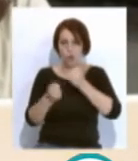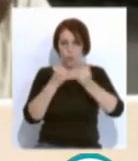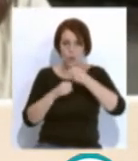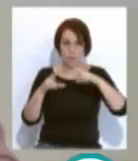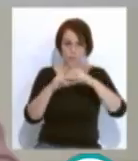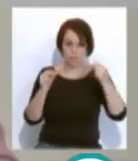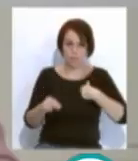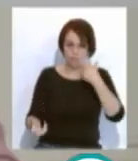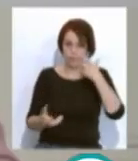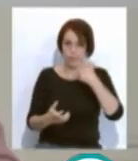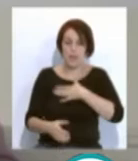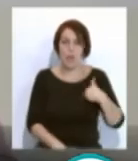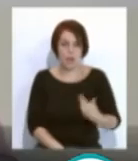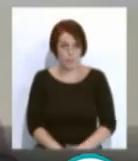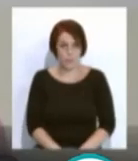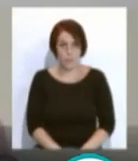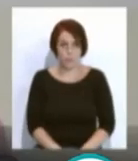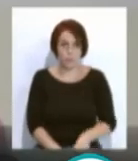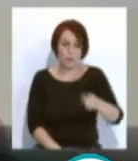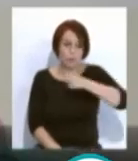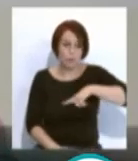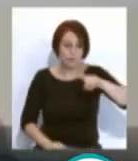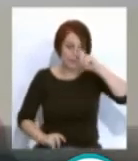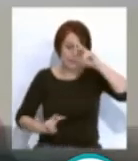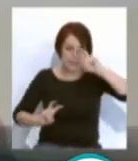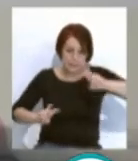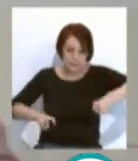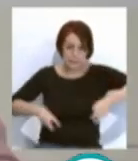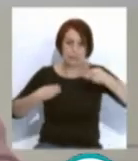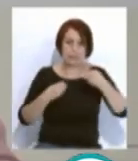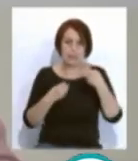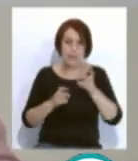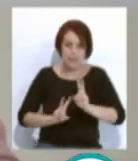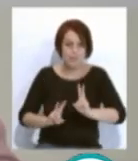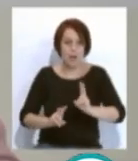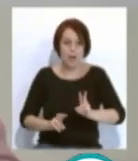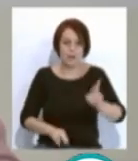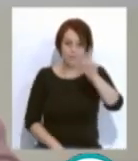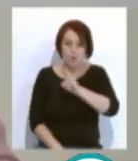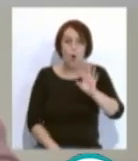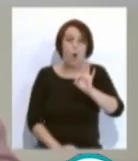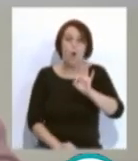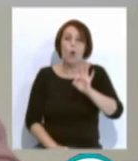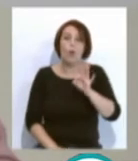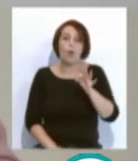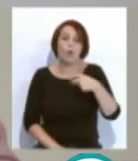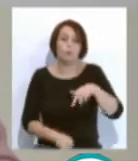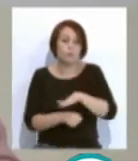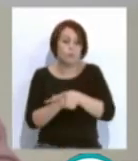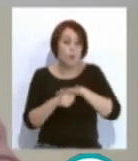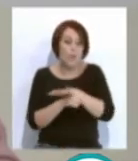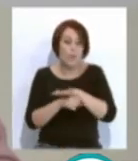poner de relieve. Tenemos que resetear, reactivar o reconfigurar toda nuestra provincia.